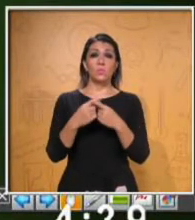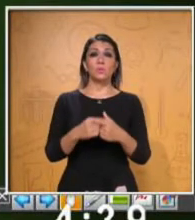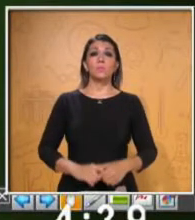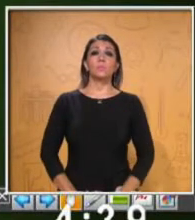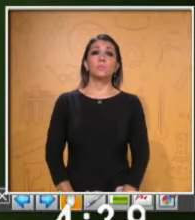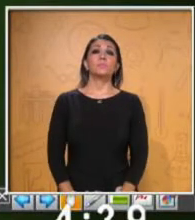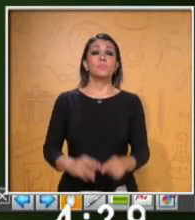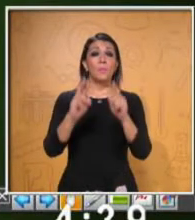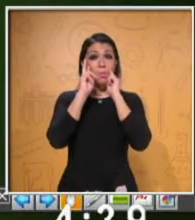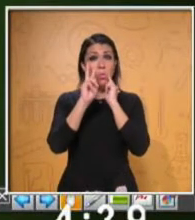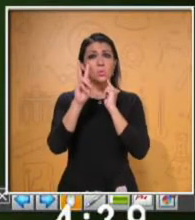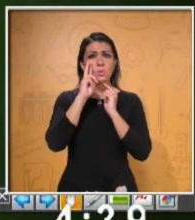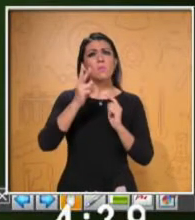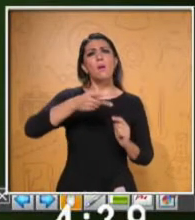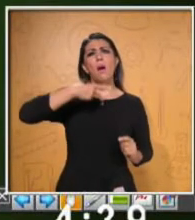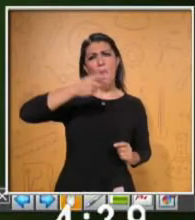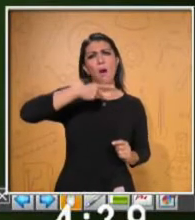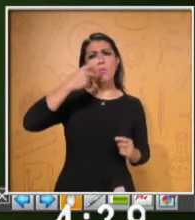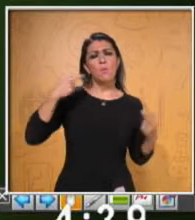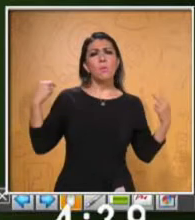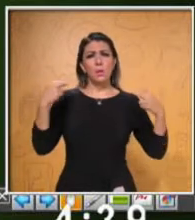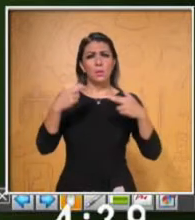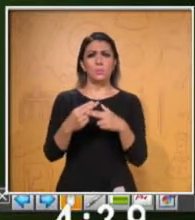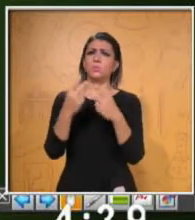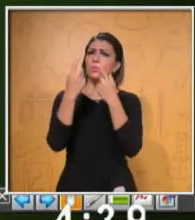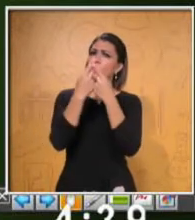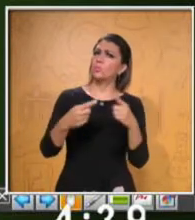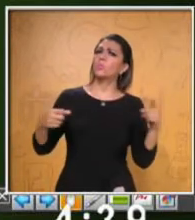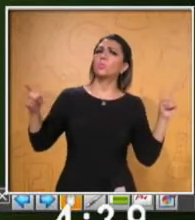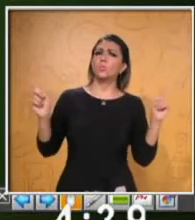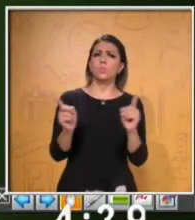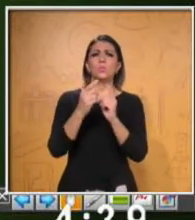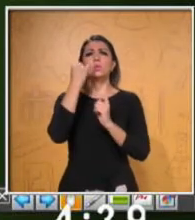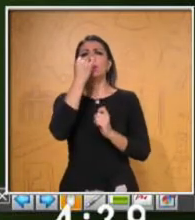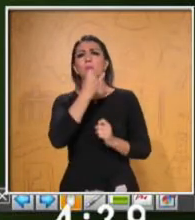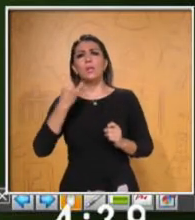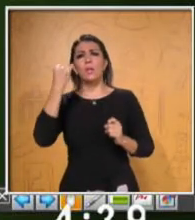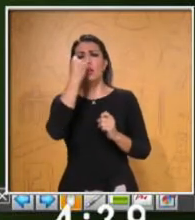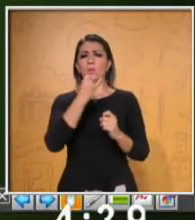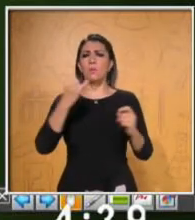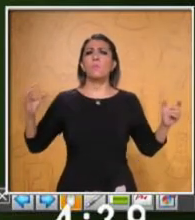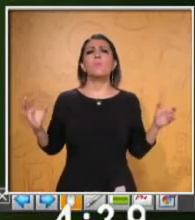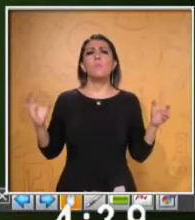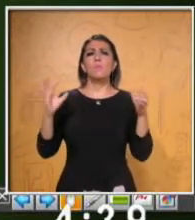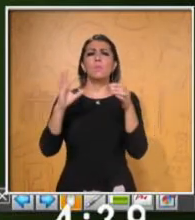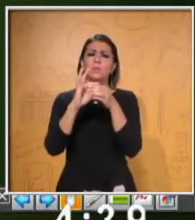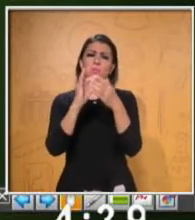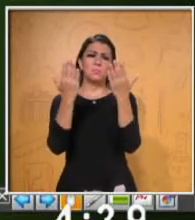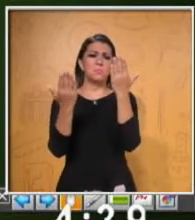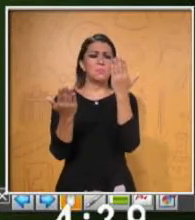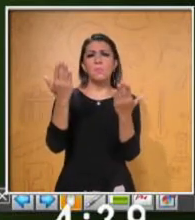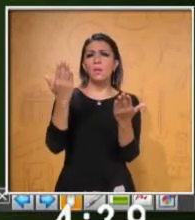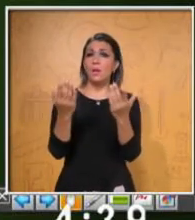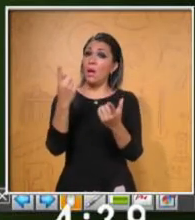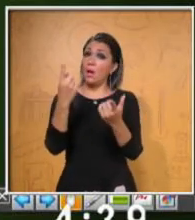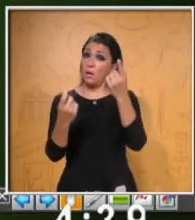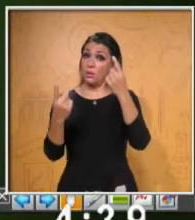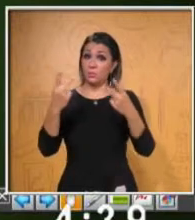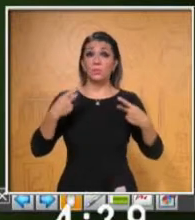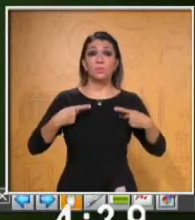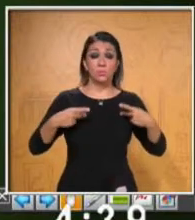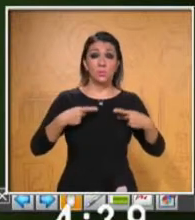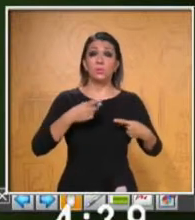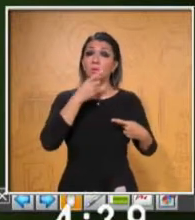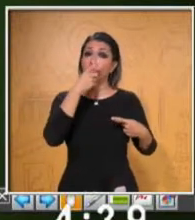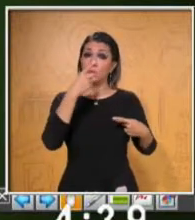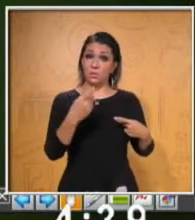El profesor Stephen Sutherland dice que la música y el idioma tienen mucho en común. De hecho, algunas personas dicen que la